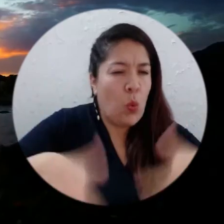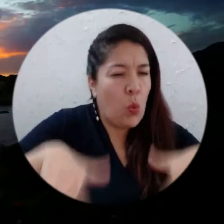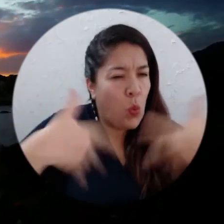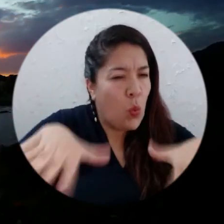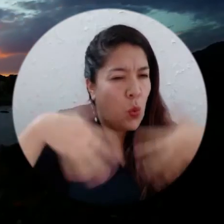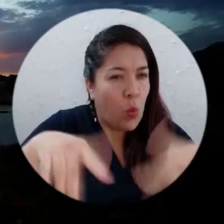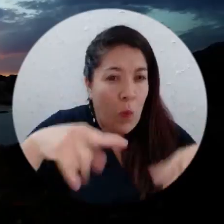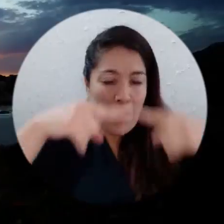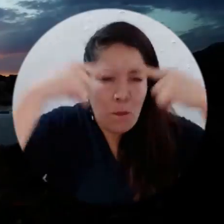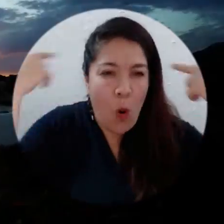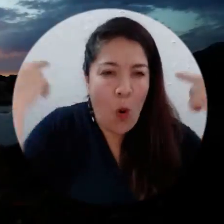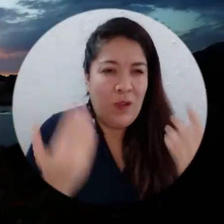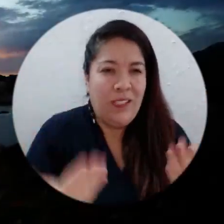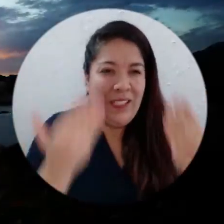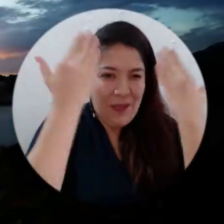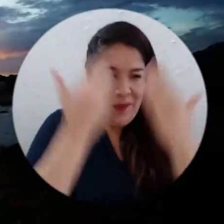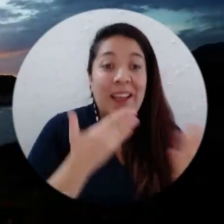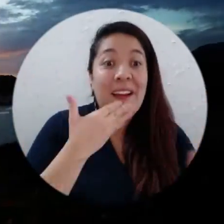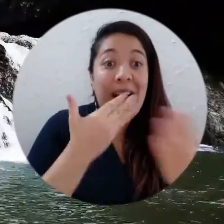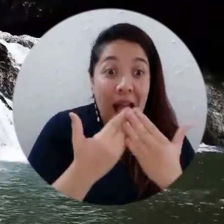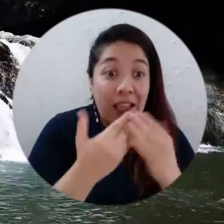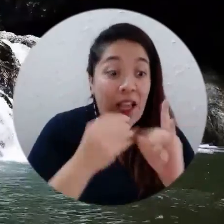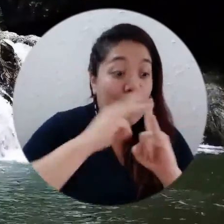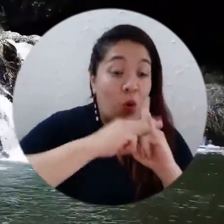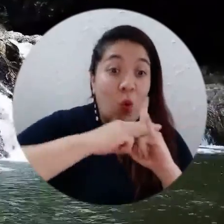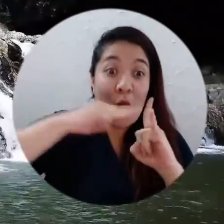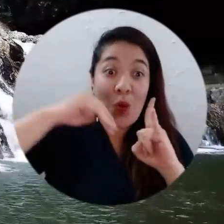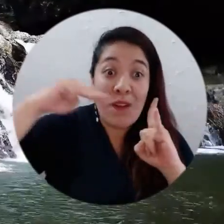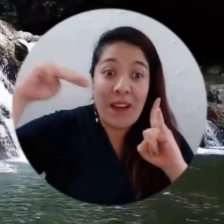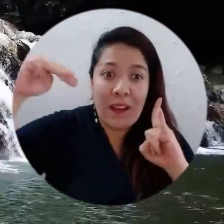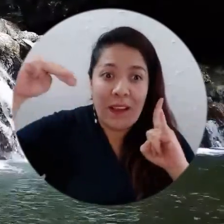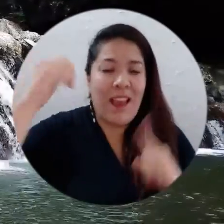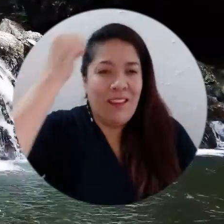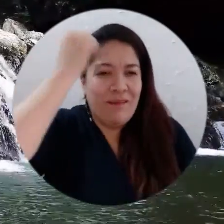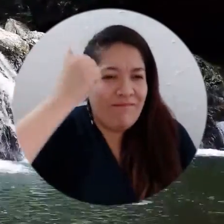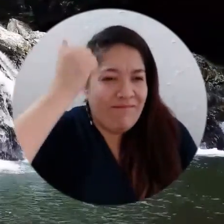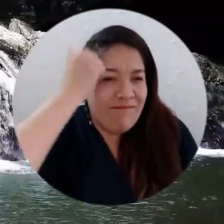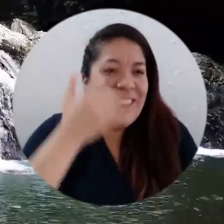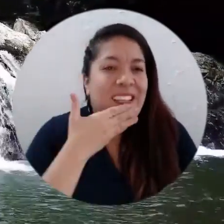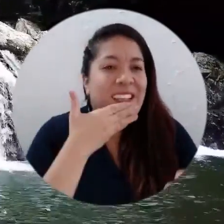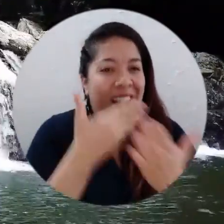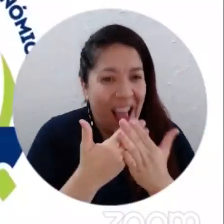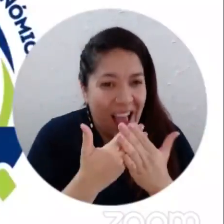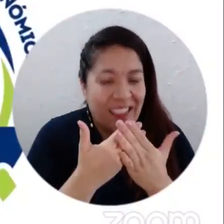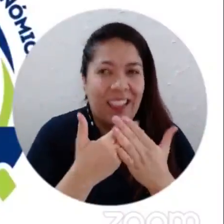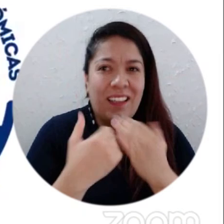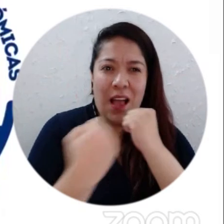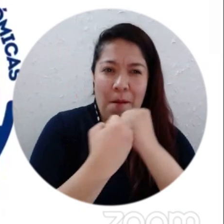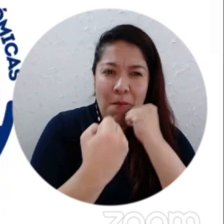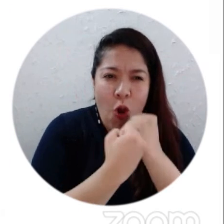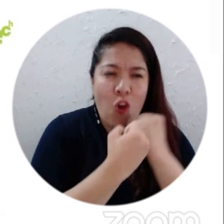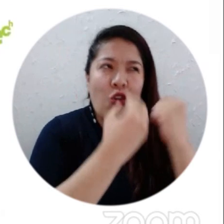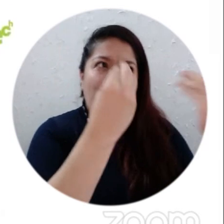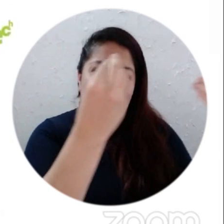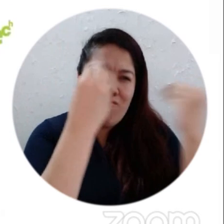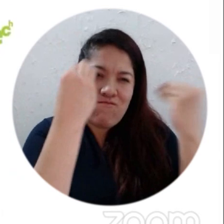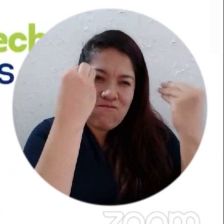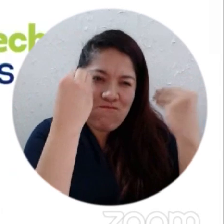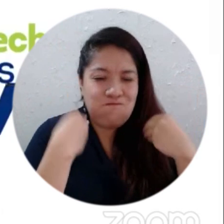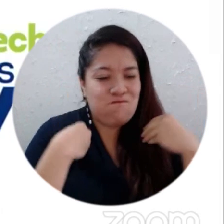agradecemos la universidad de la de matalena y a sus docentes por todo este apoyo